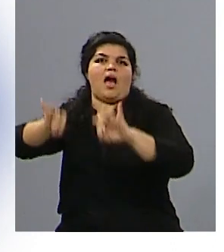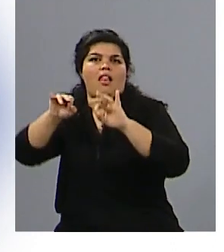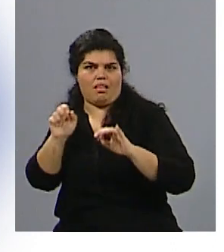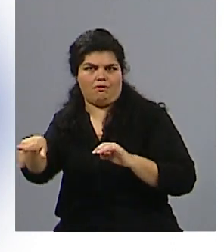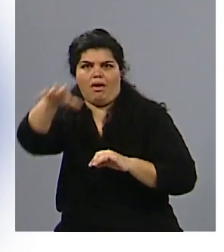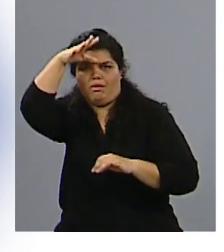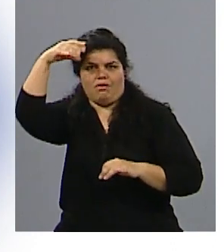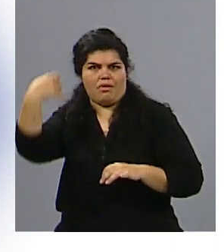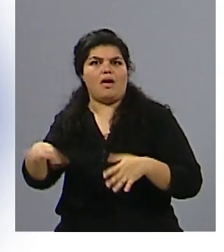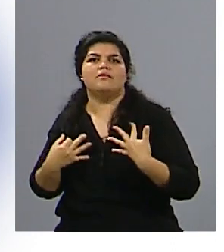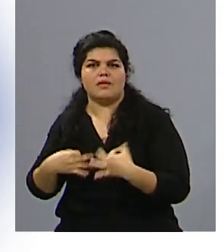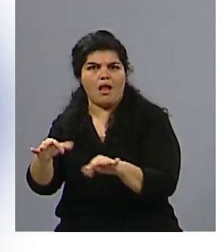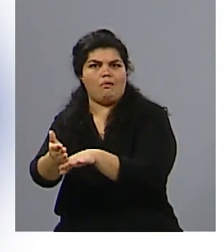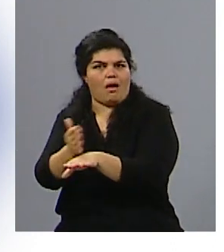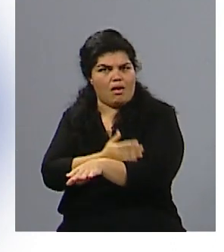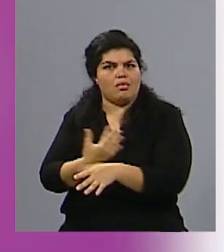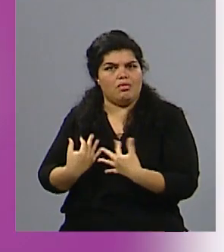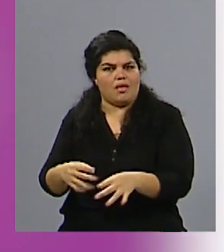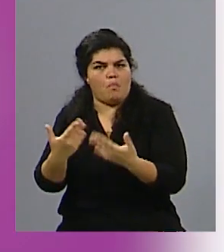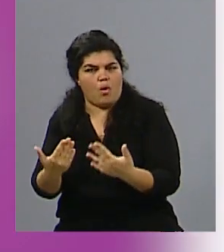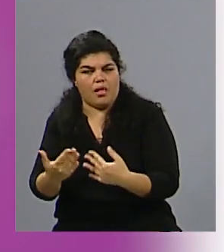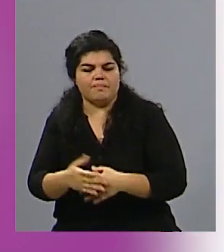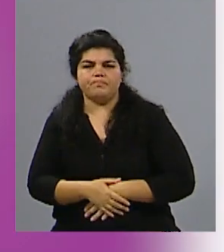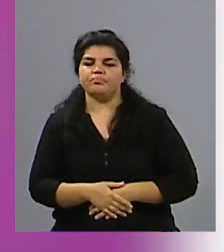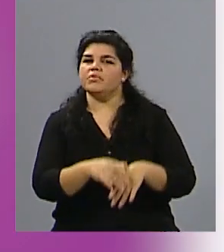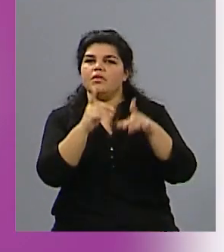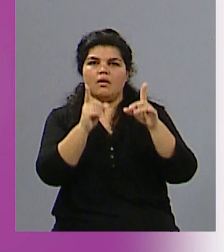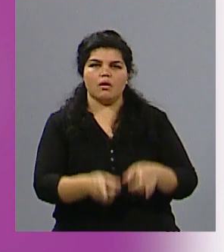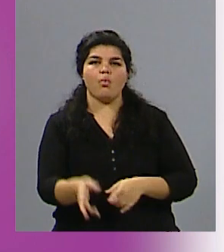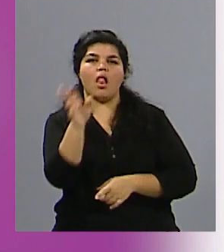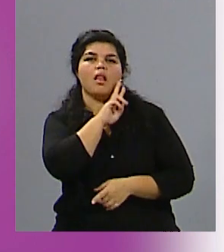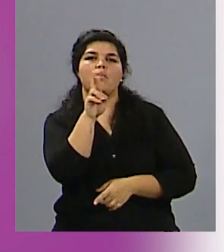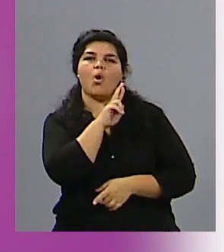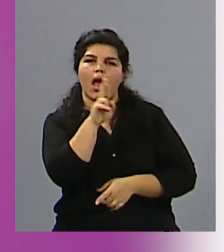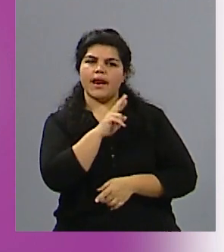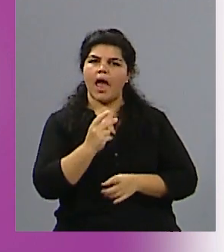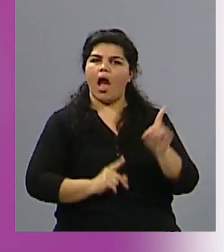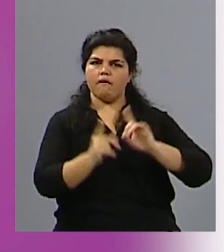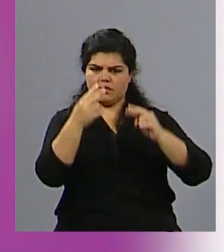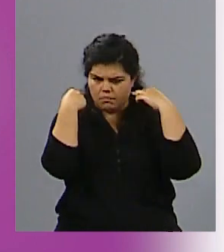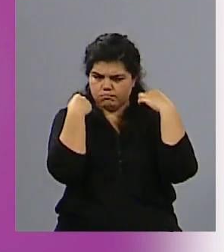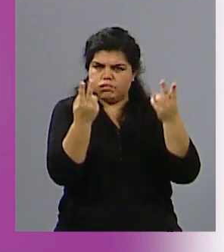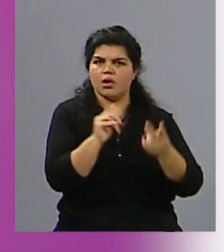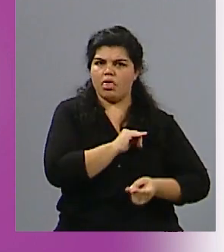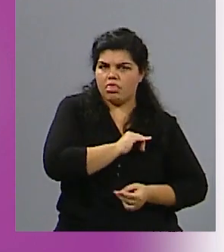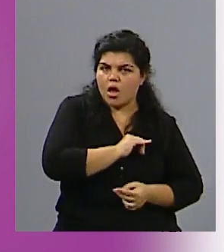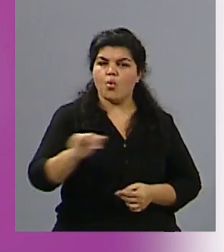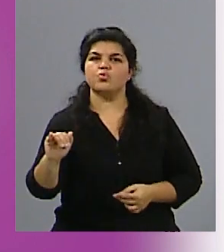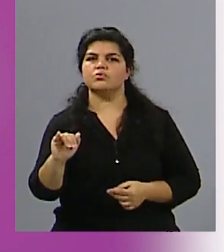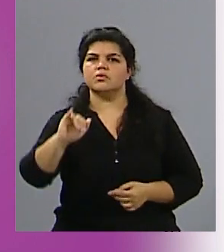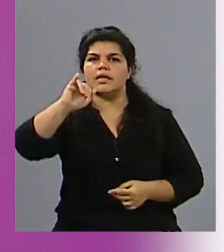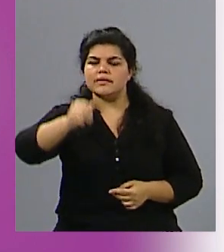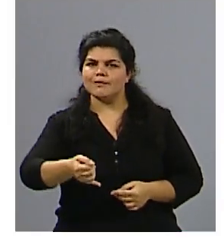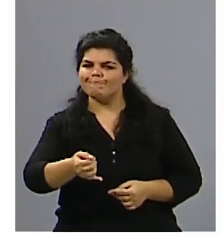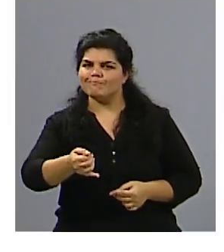y de mujeres que incluso se atreven, no siempre es fácil hacer la denuncia porque tienen muchas veces una dependencia